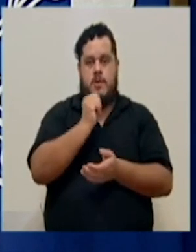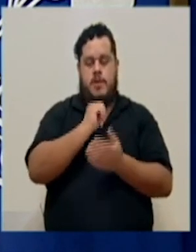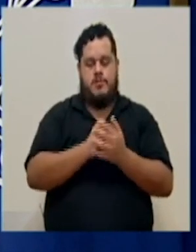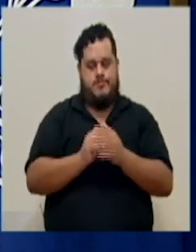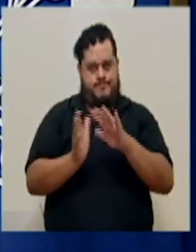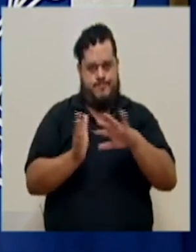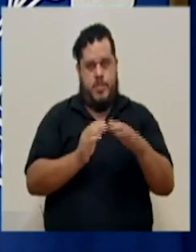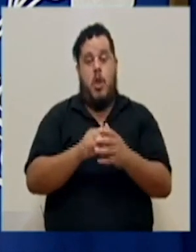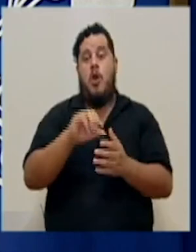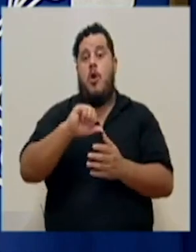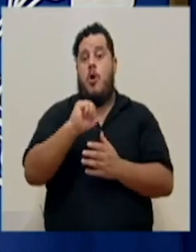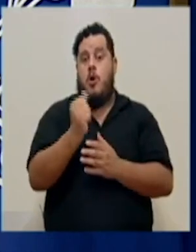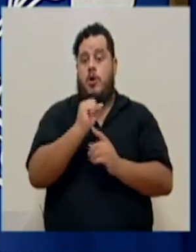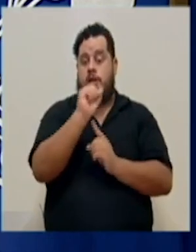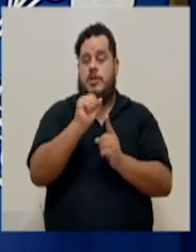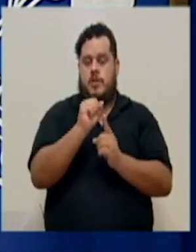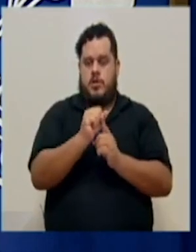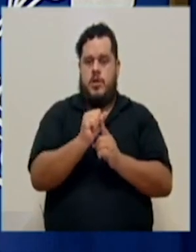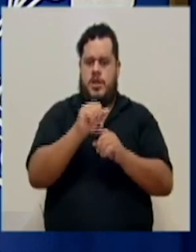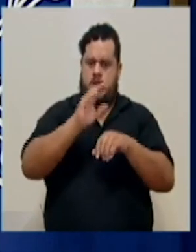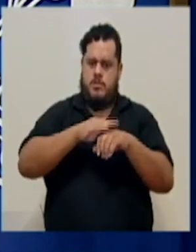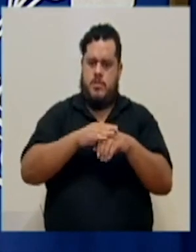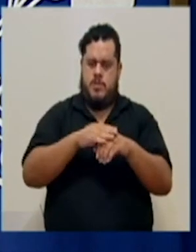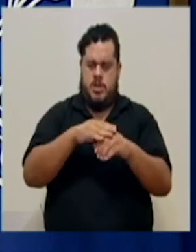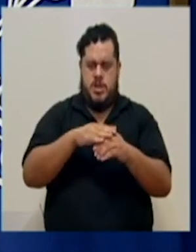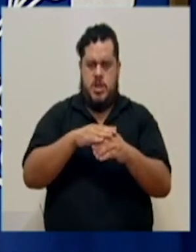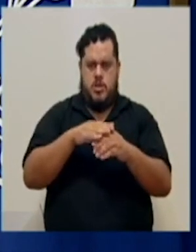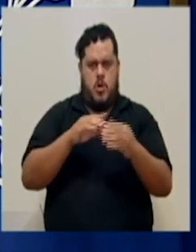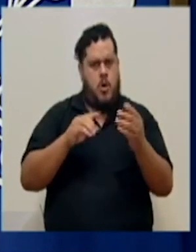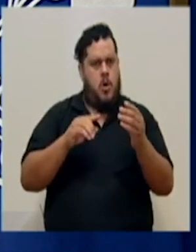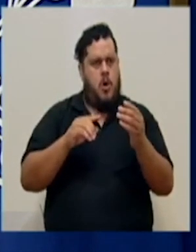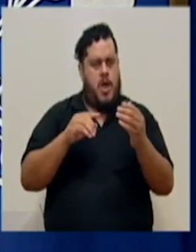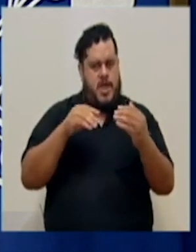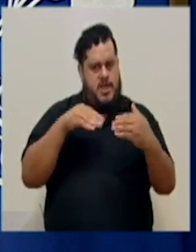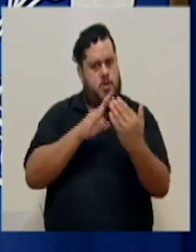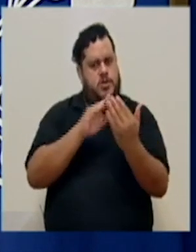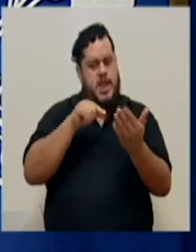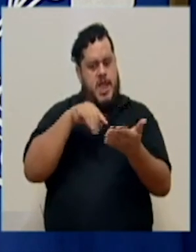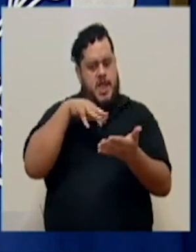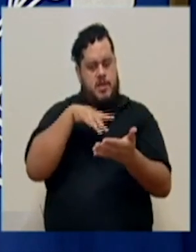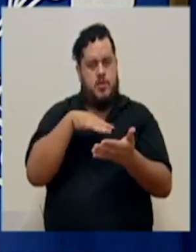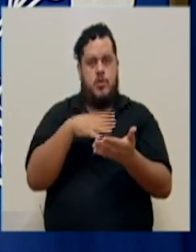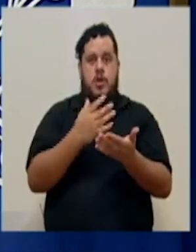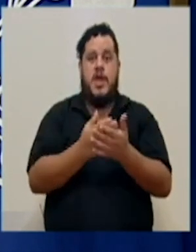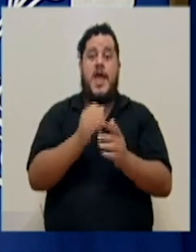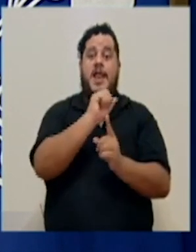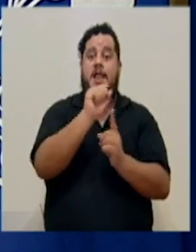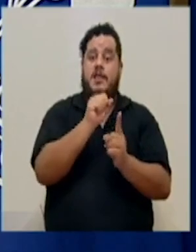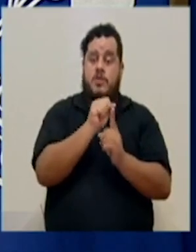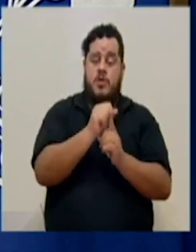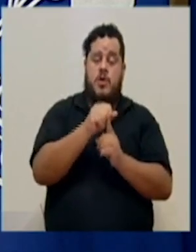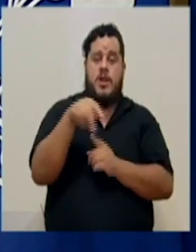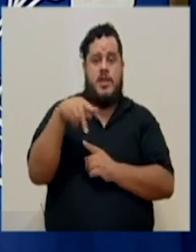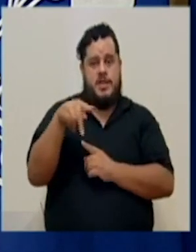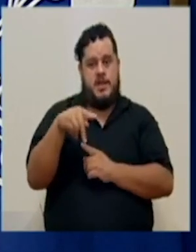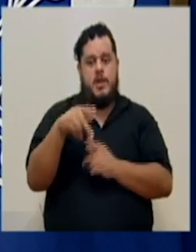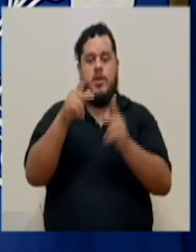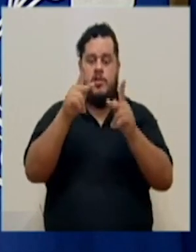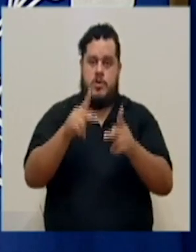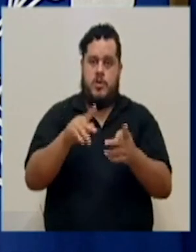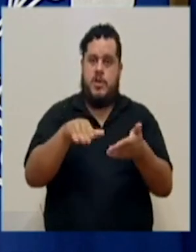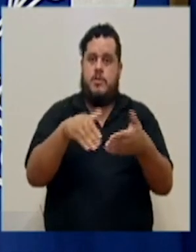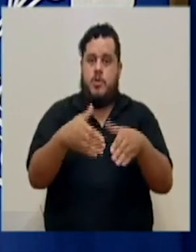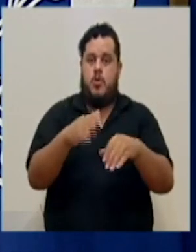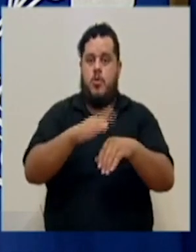encontrarse en este estudio es con respecto a los factores de riesgo de las personas que han fallecido por COVID